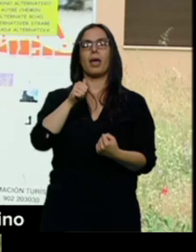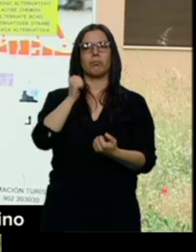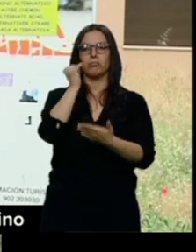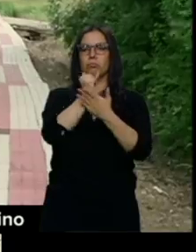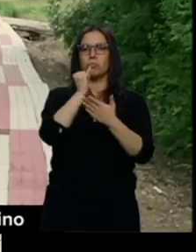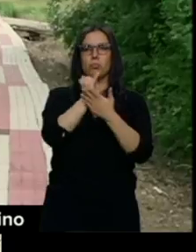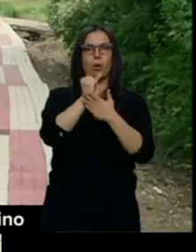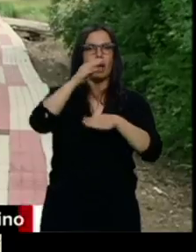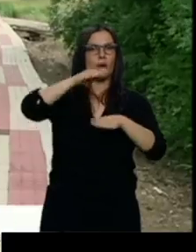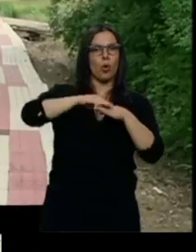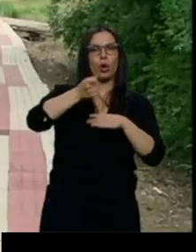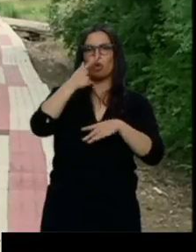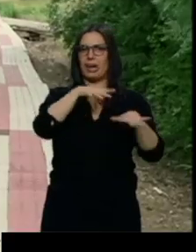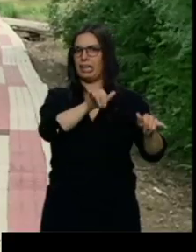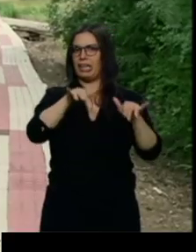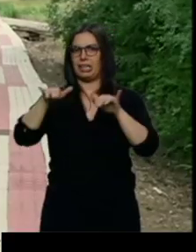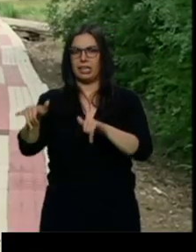hipótesis del exceso de velocidad.